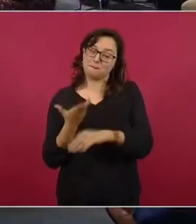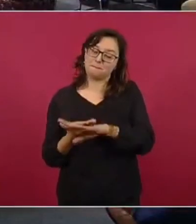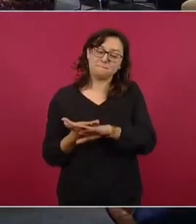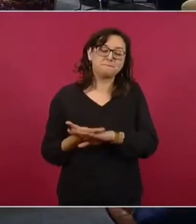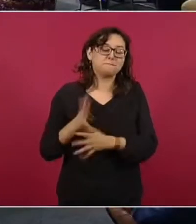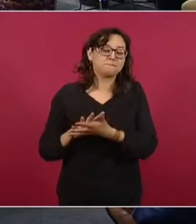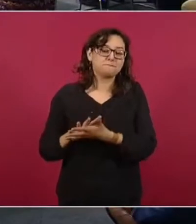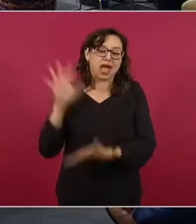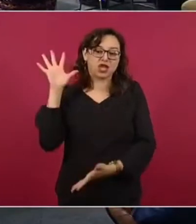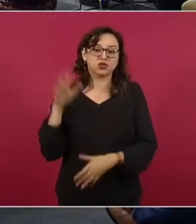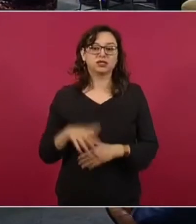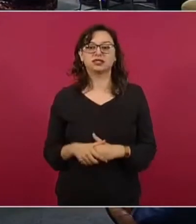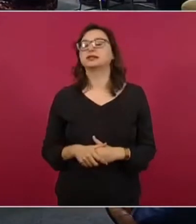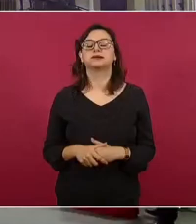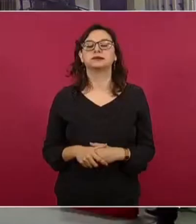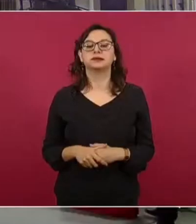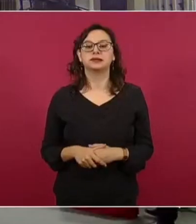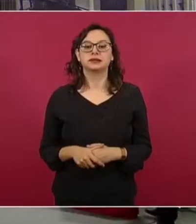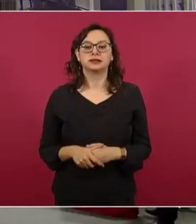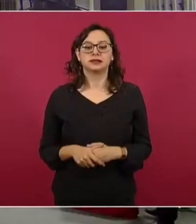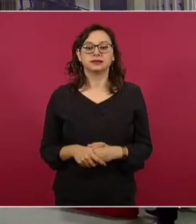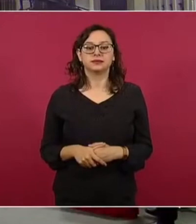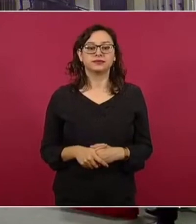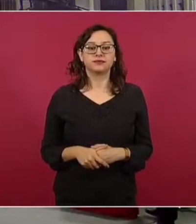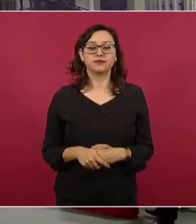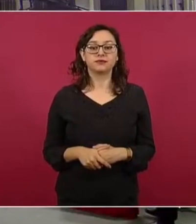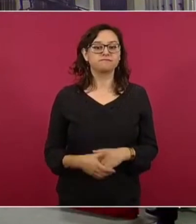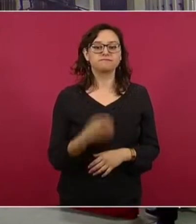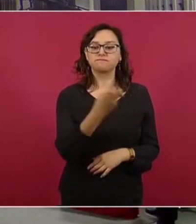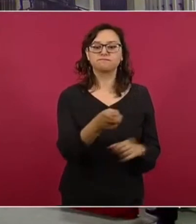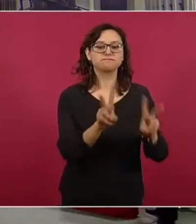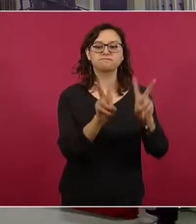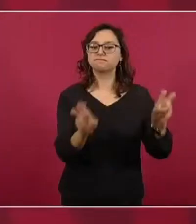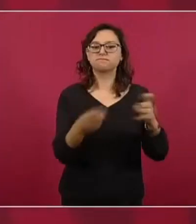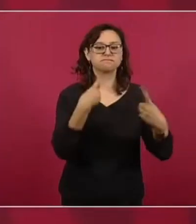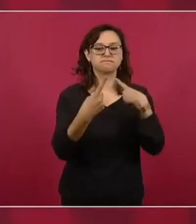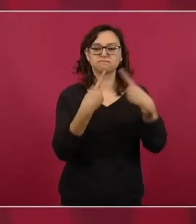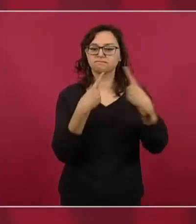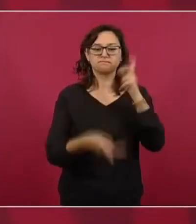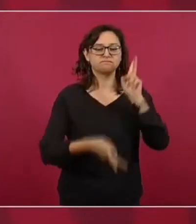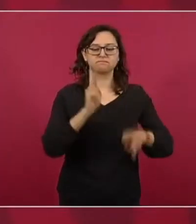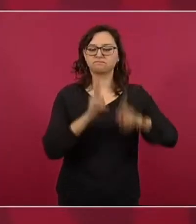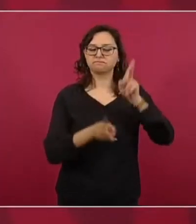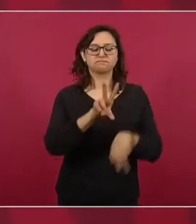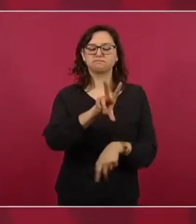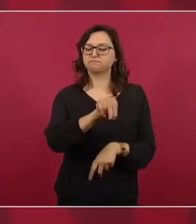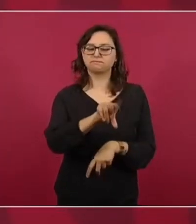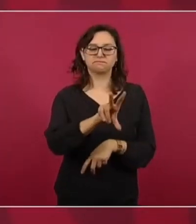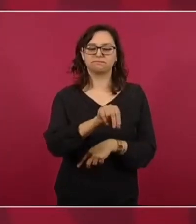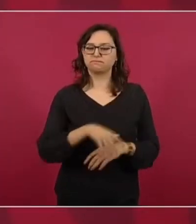¿El tema de legalizar a los 13 millones de mexicanos que están en No se habló de eso, pero fue una conversación